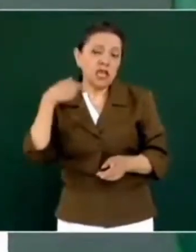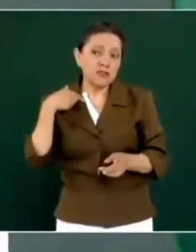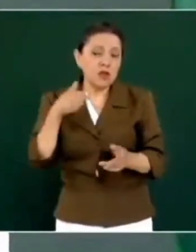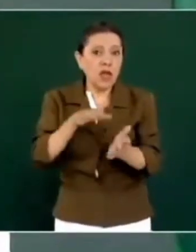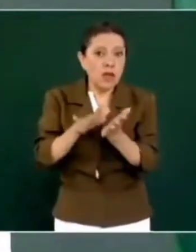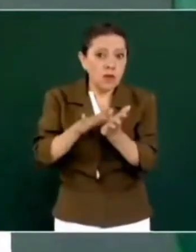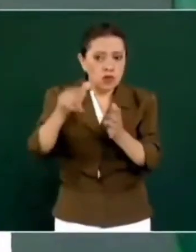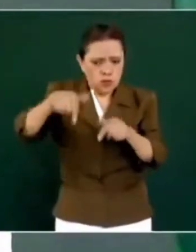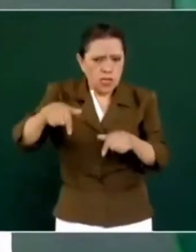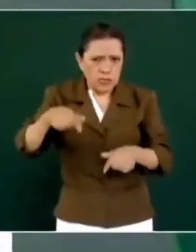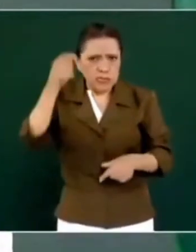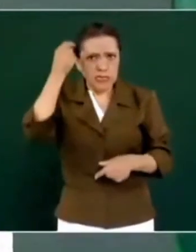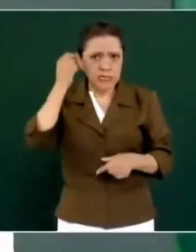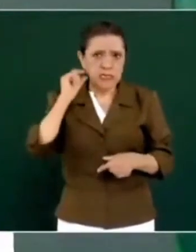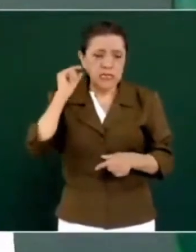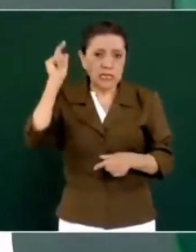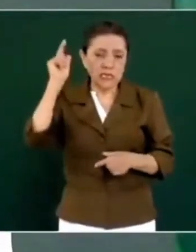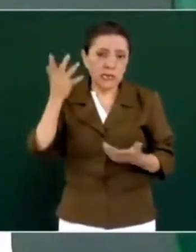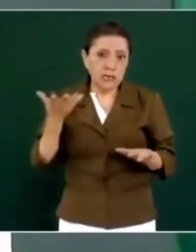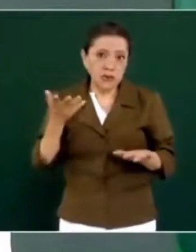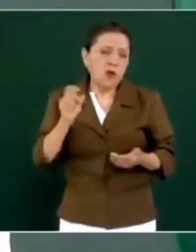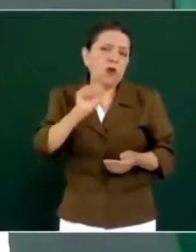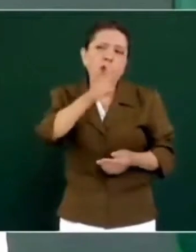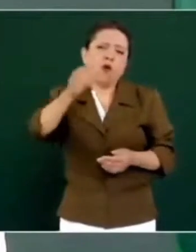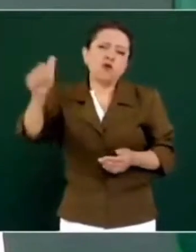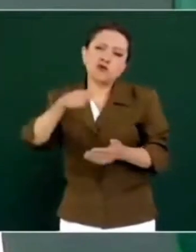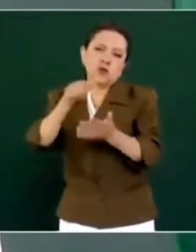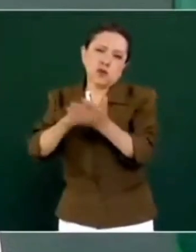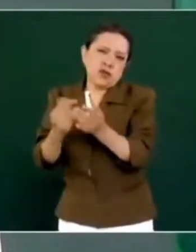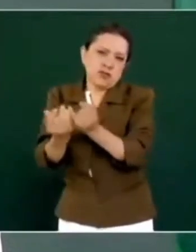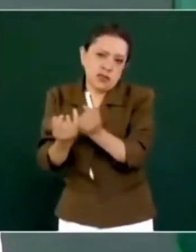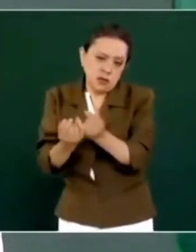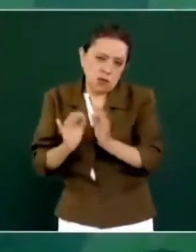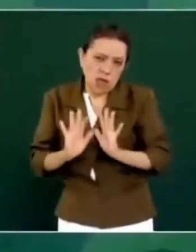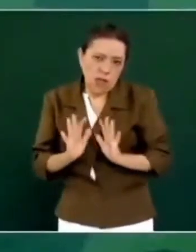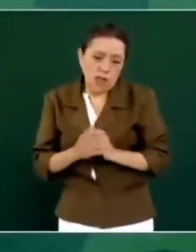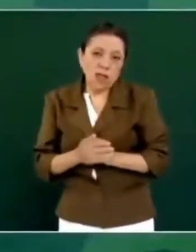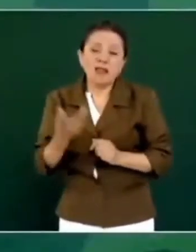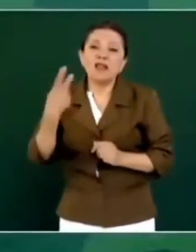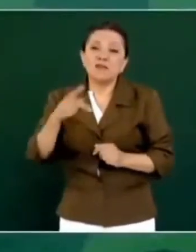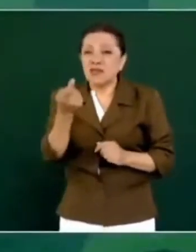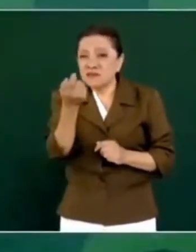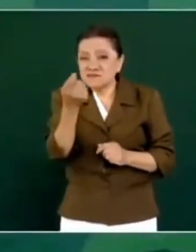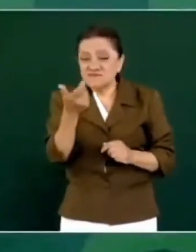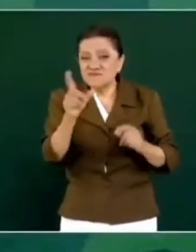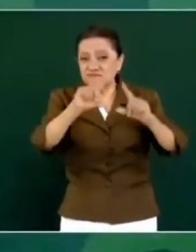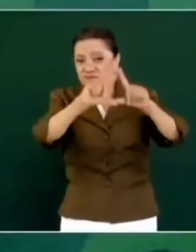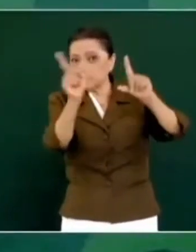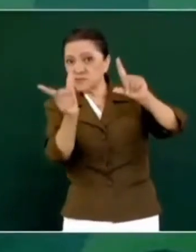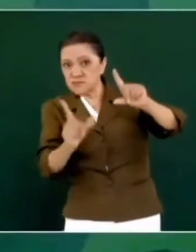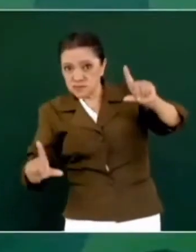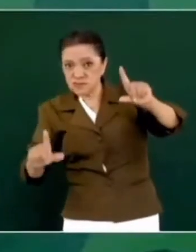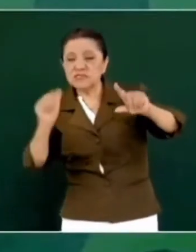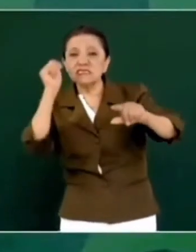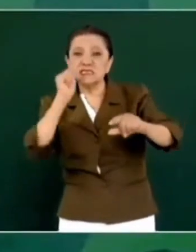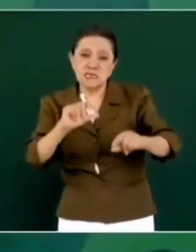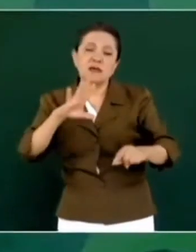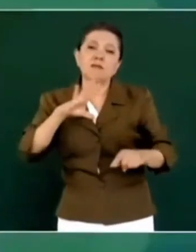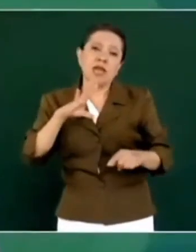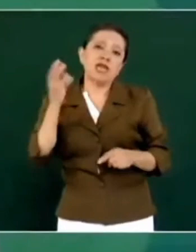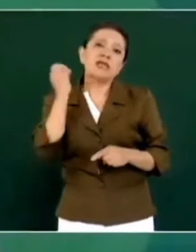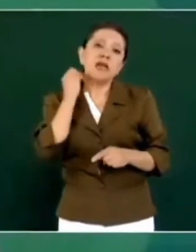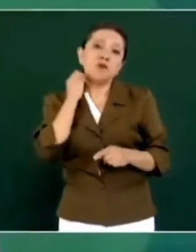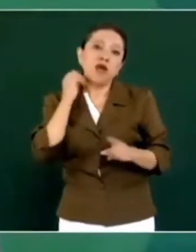Guerrero y en otras partes, casi en todo el país, de manera